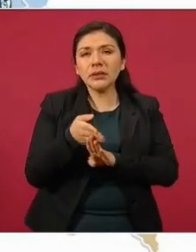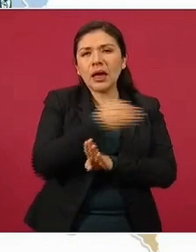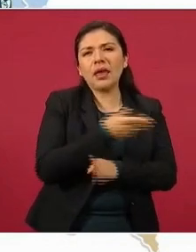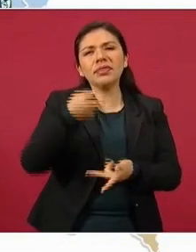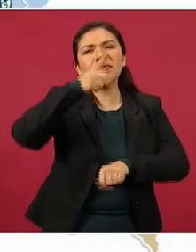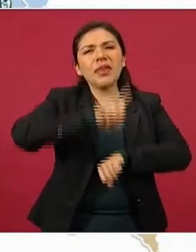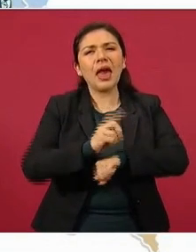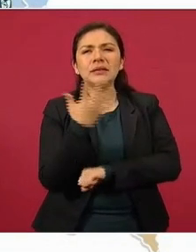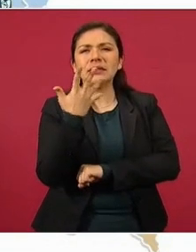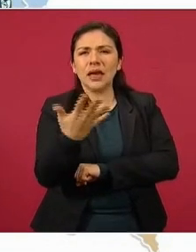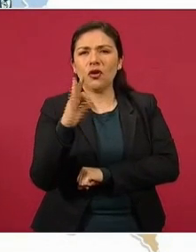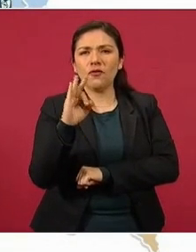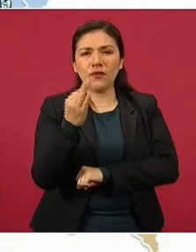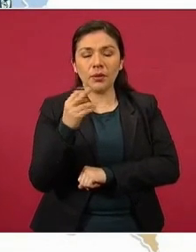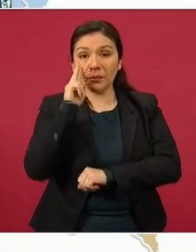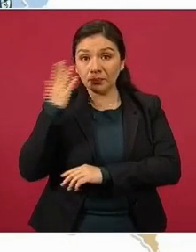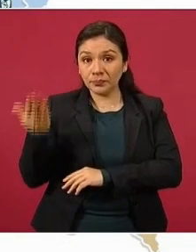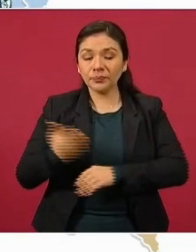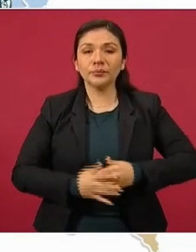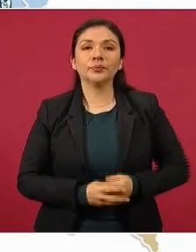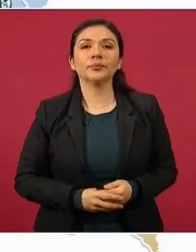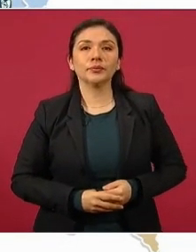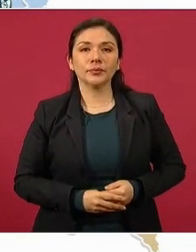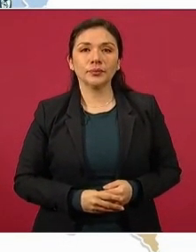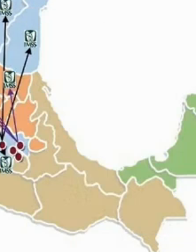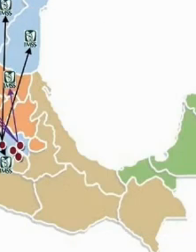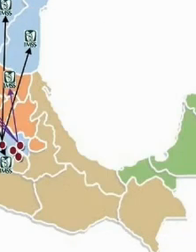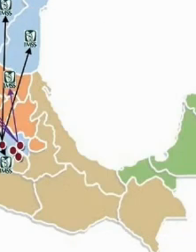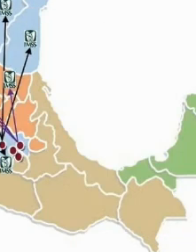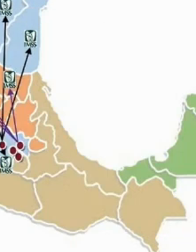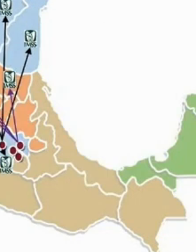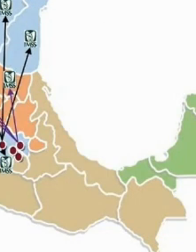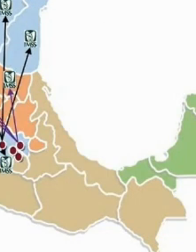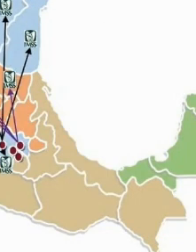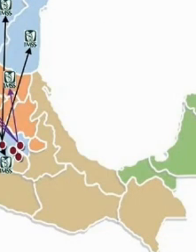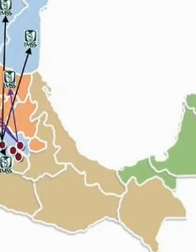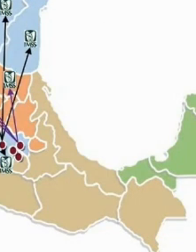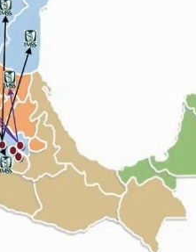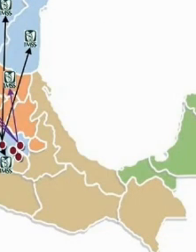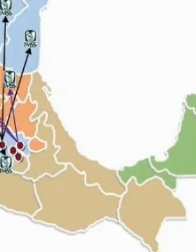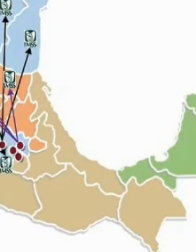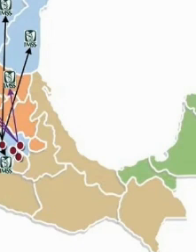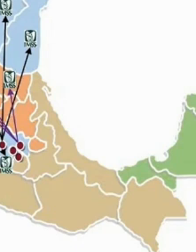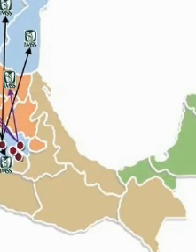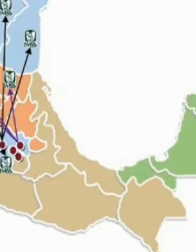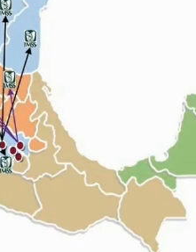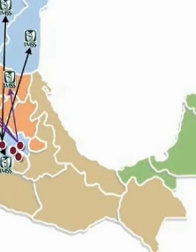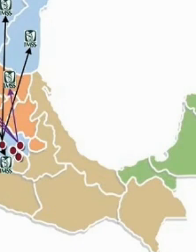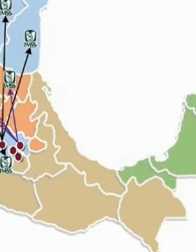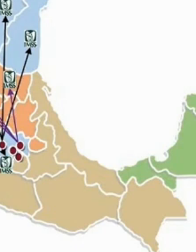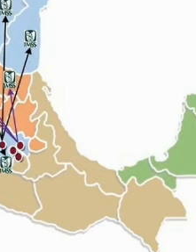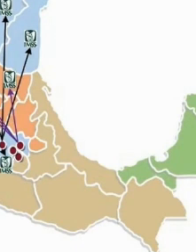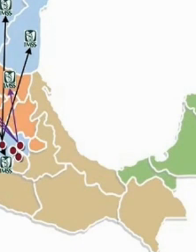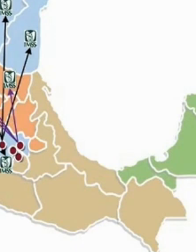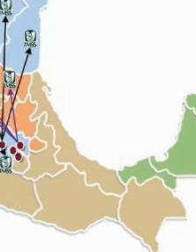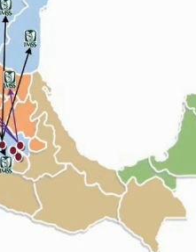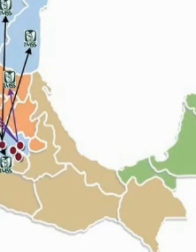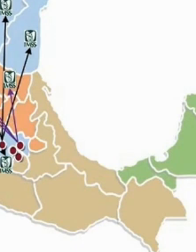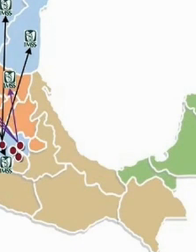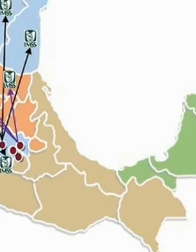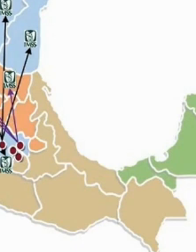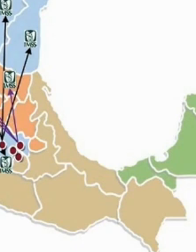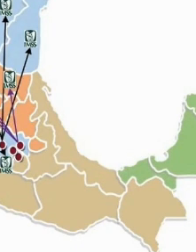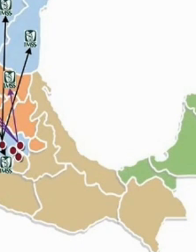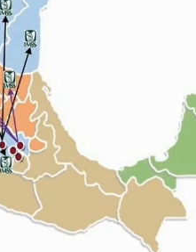empezamos esta actividad apoyando la distribución hacia los almacenes estatales del